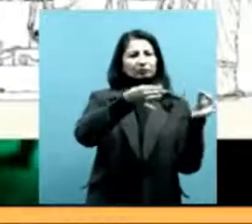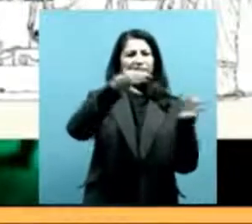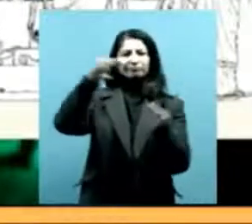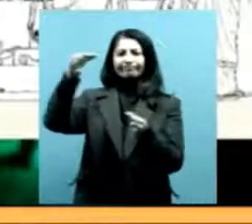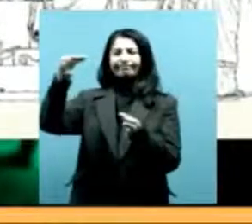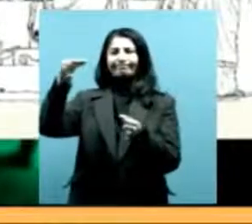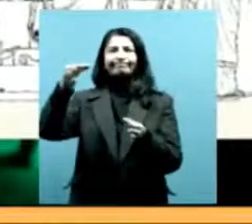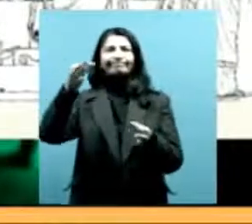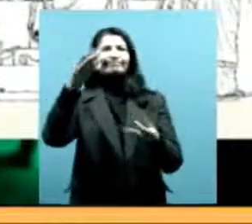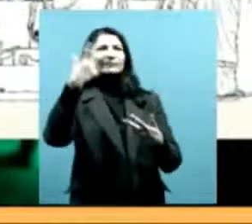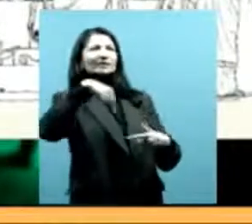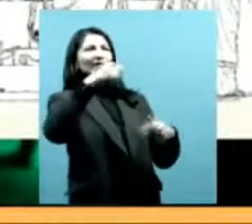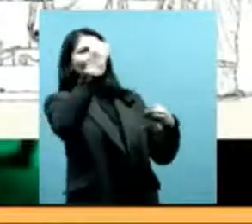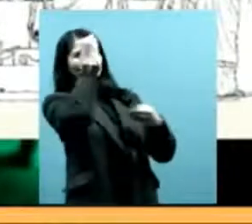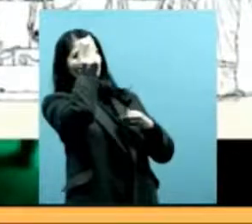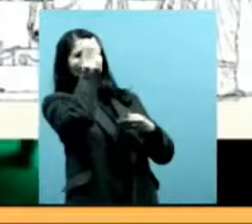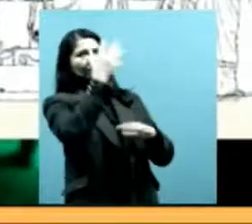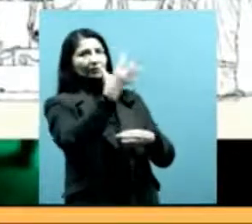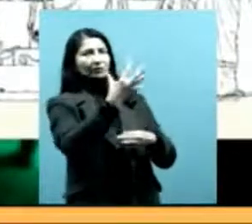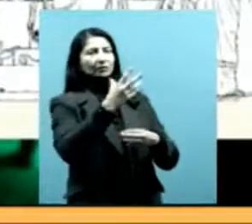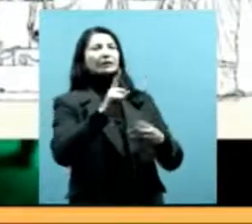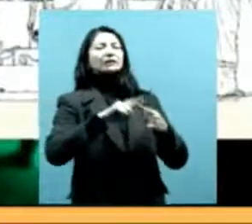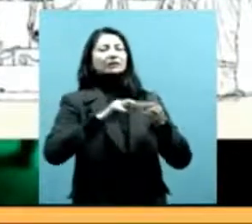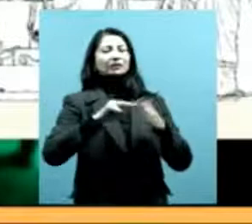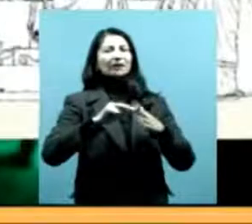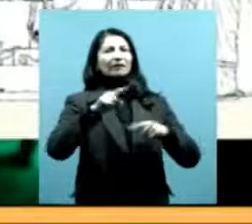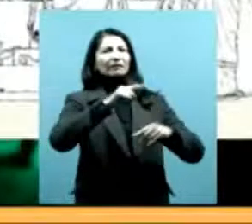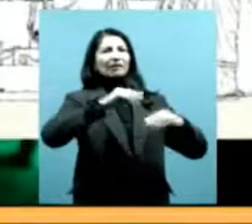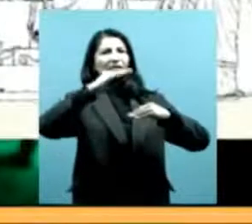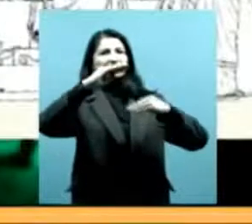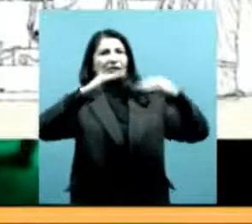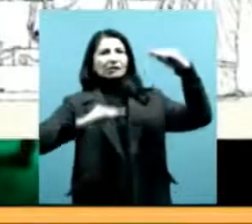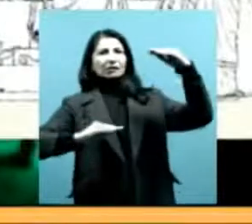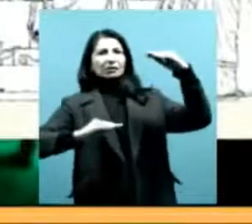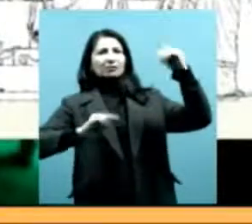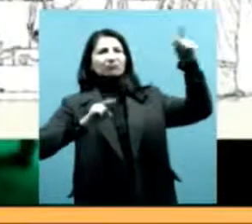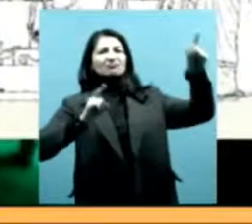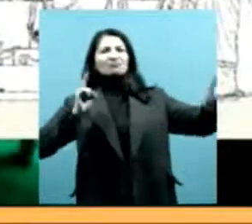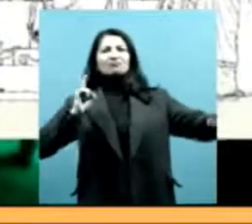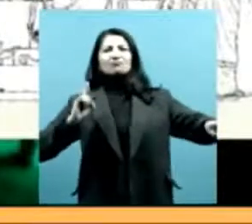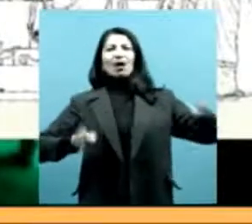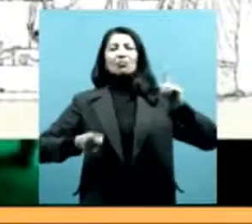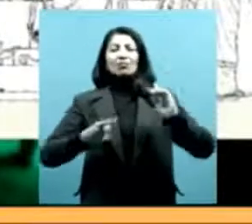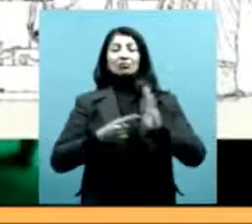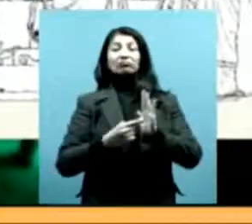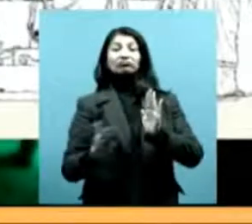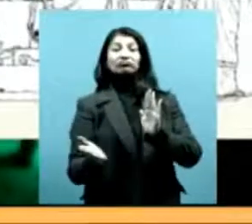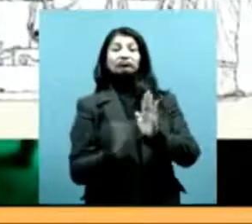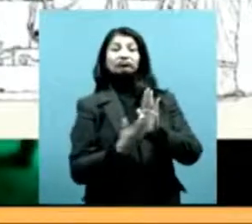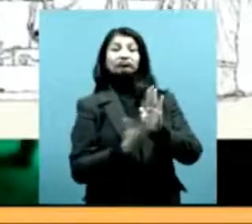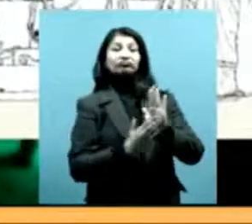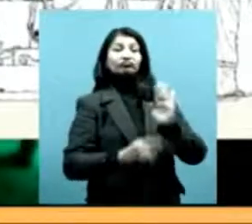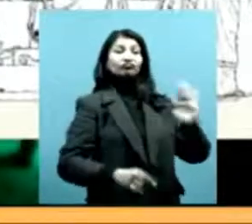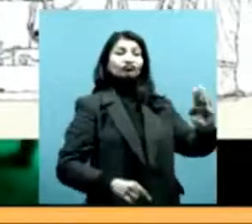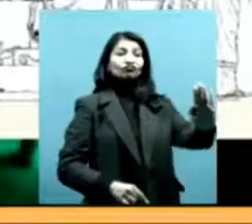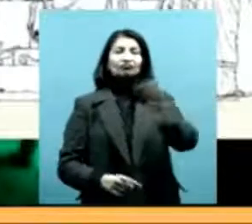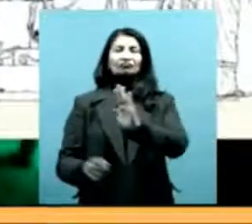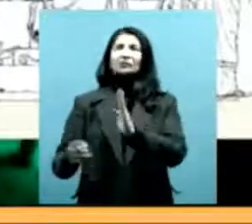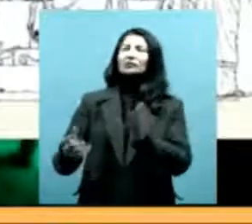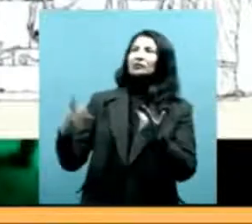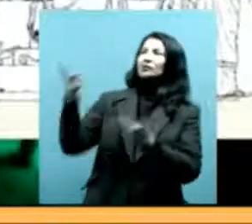se instaura, digamos, la desigualdad. El acceso a los instrumentos legítimos de expresión o de producción de papeles,